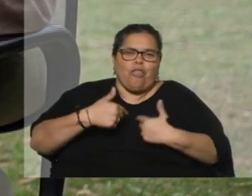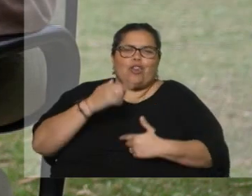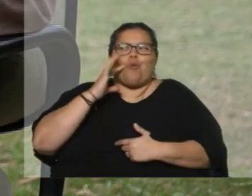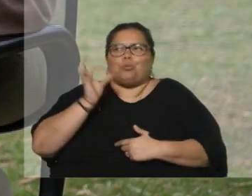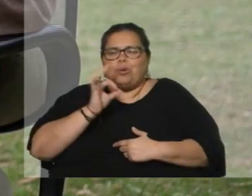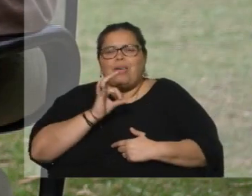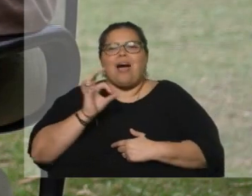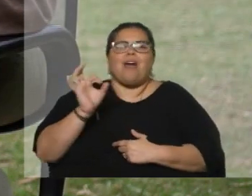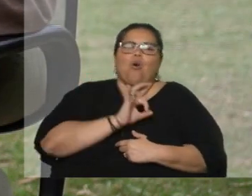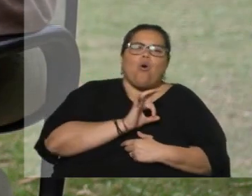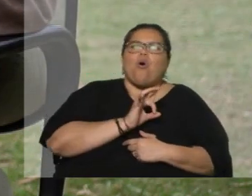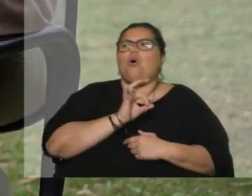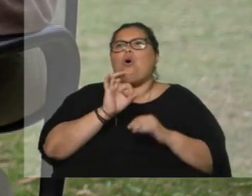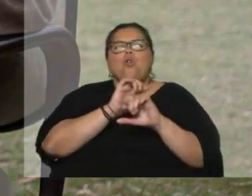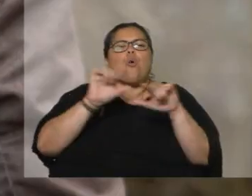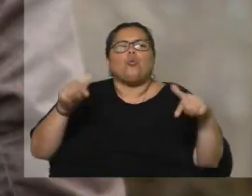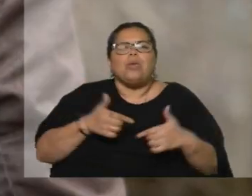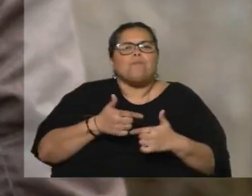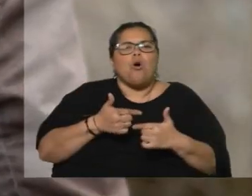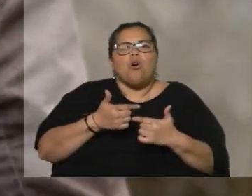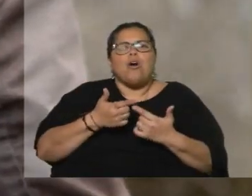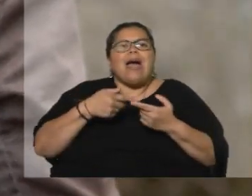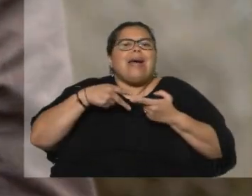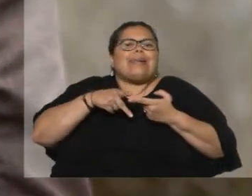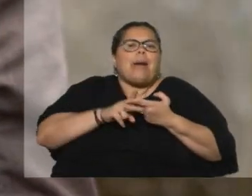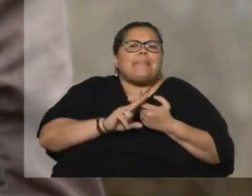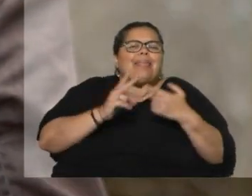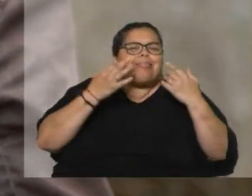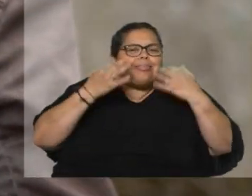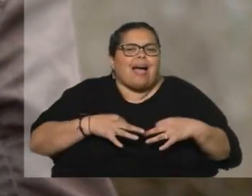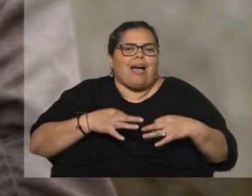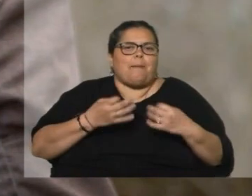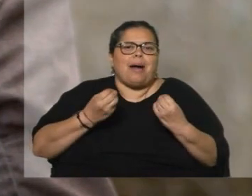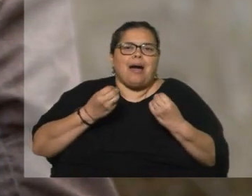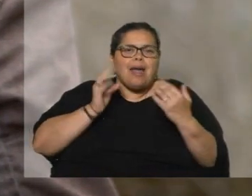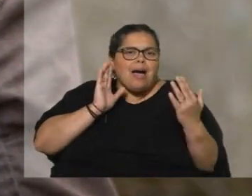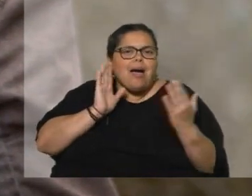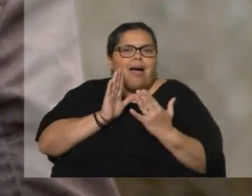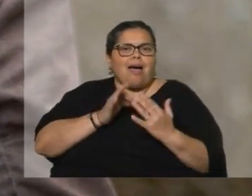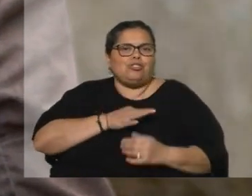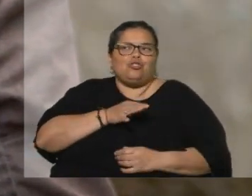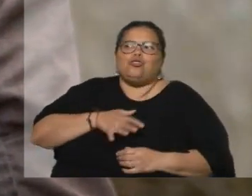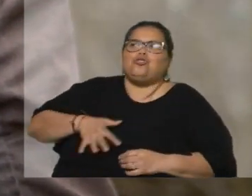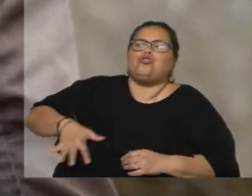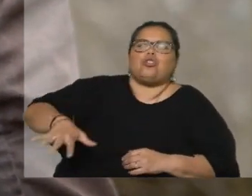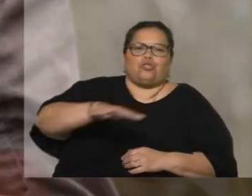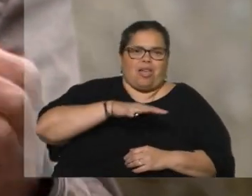tenido las herramientas suficientes como para enfrentarnos a una sociedad tan